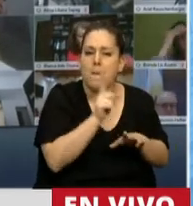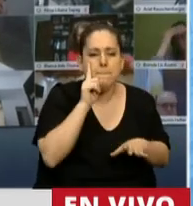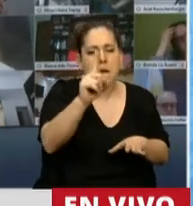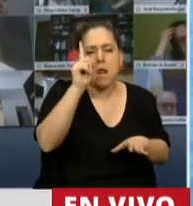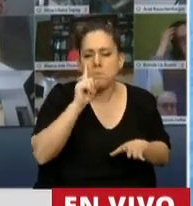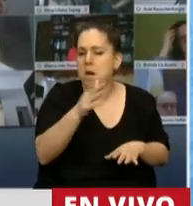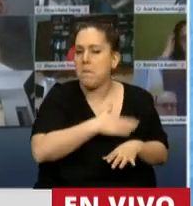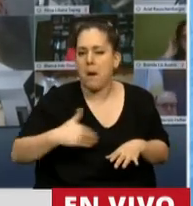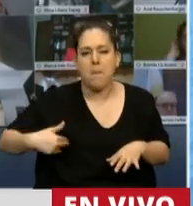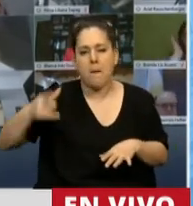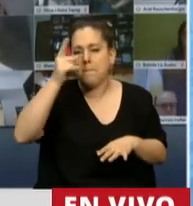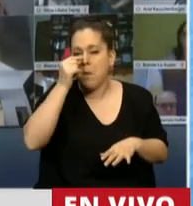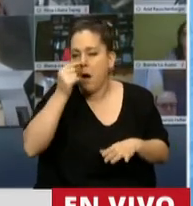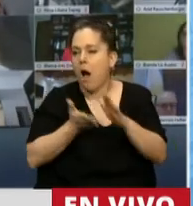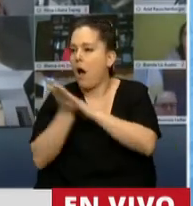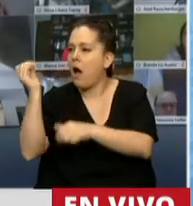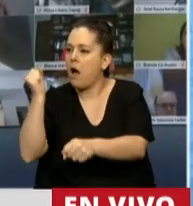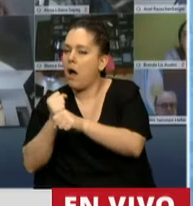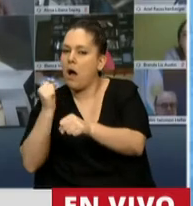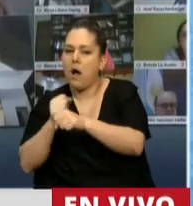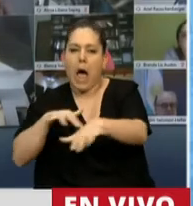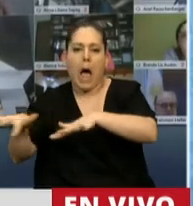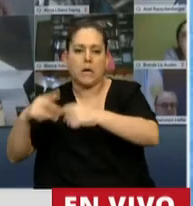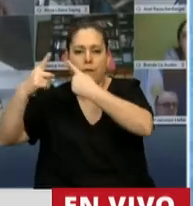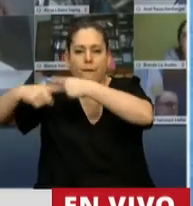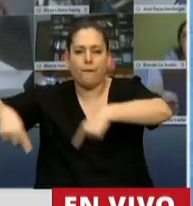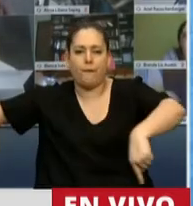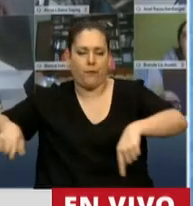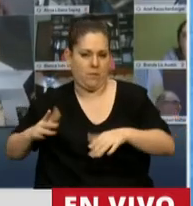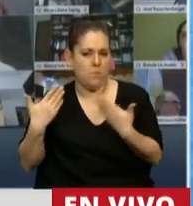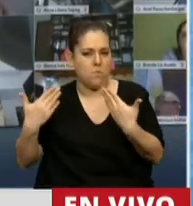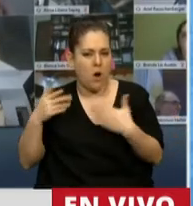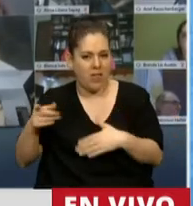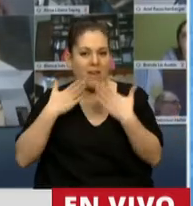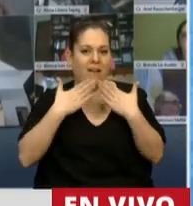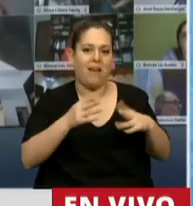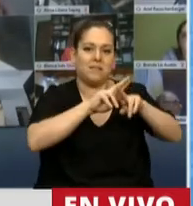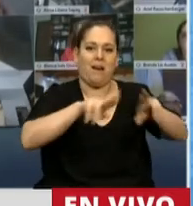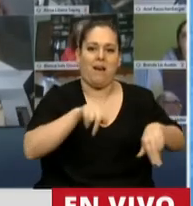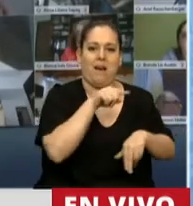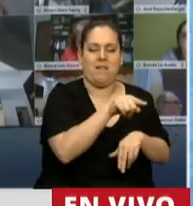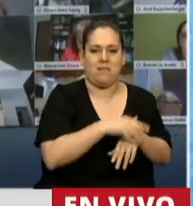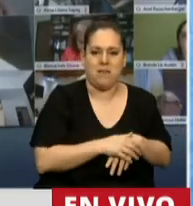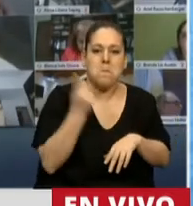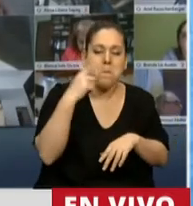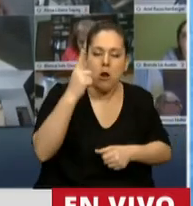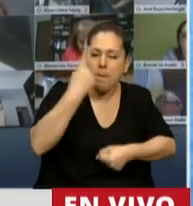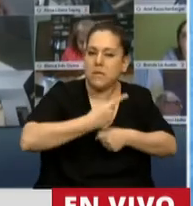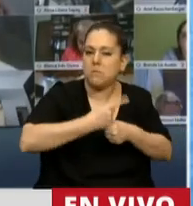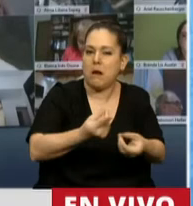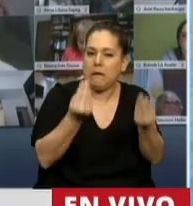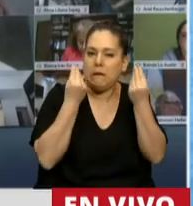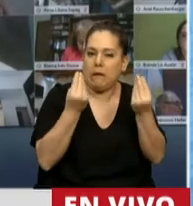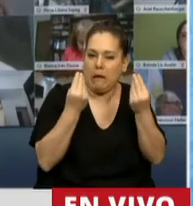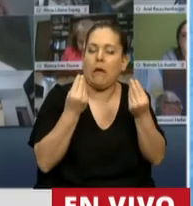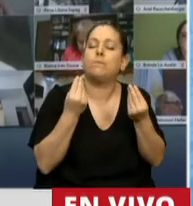y miles de madres y padres trabajar y desarrollar actividades fuera del hogar. Pero sin duda, su principal valor tiene que ver